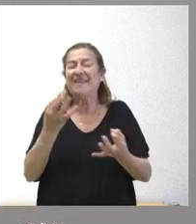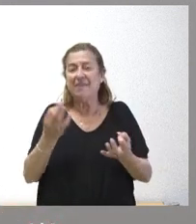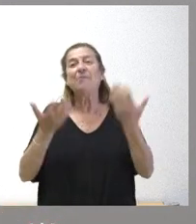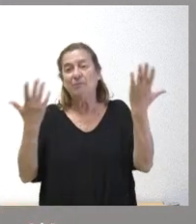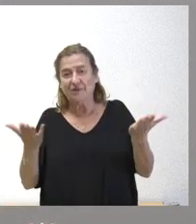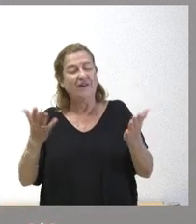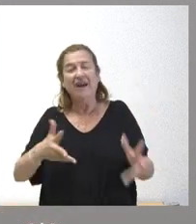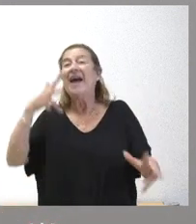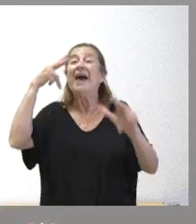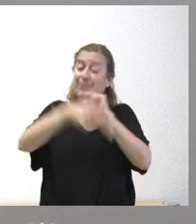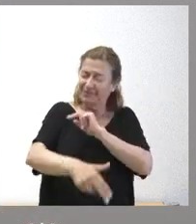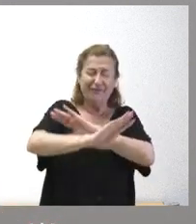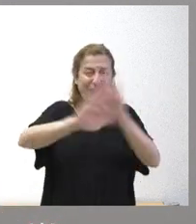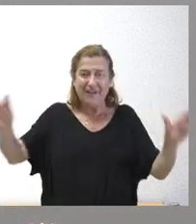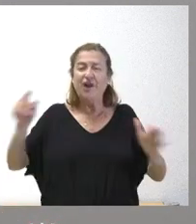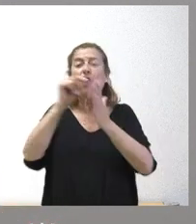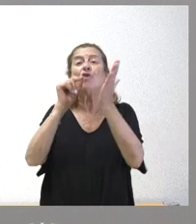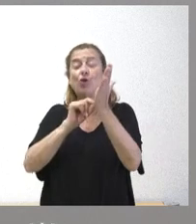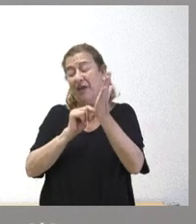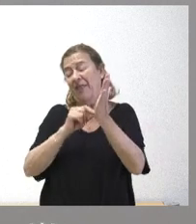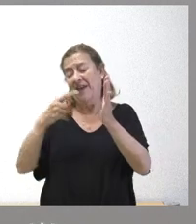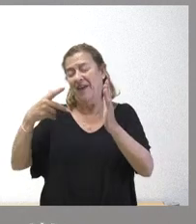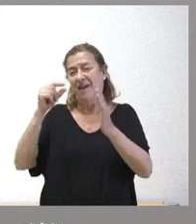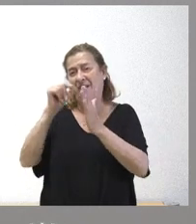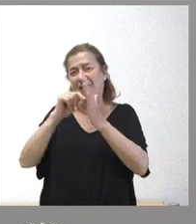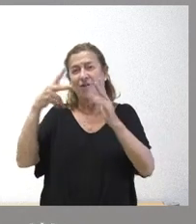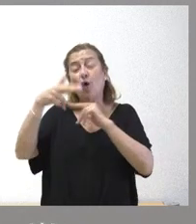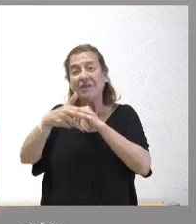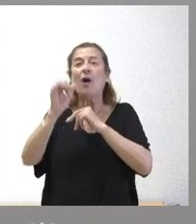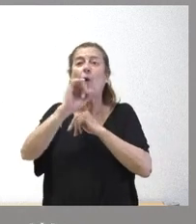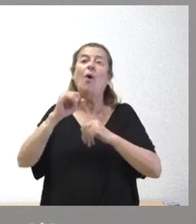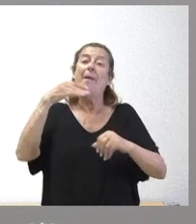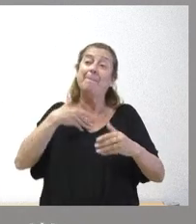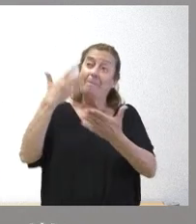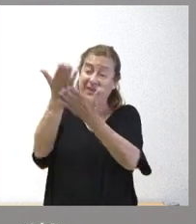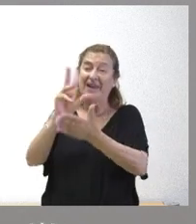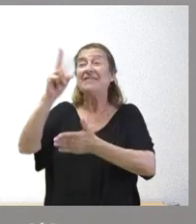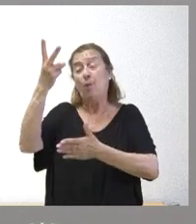eliminar la nota de corte o crear un segundo proceso que a tiempo estamos para poderlo hacer lo pedimos al gobierno